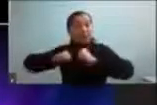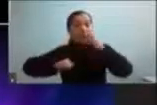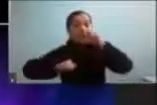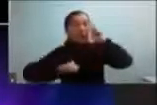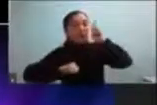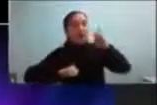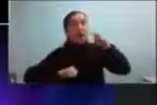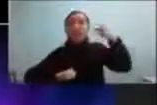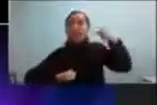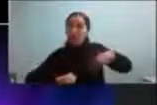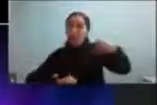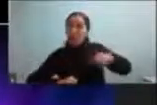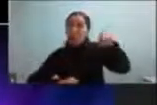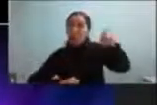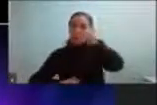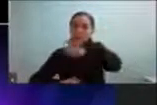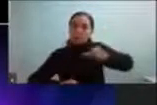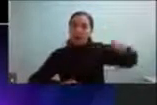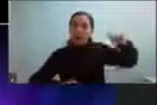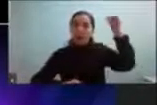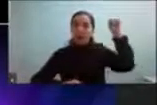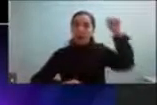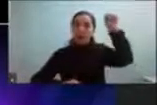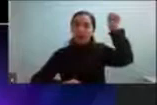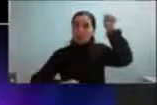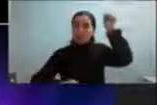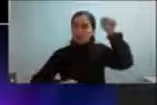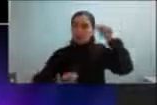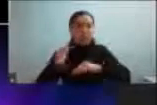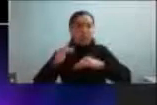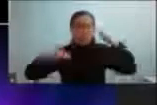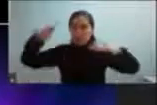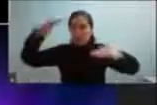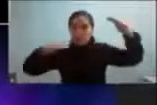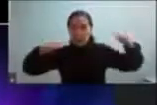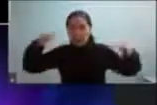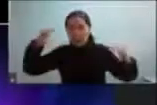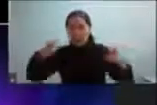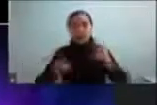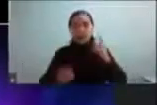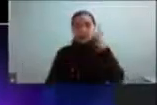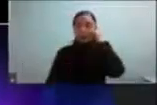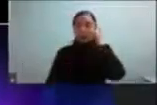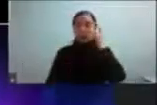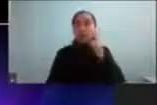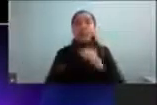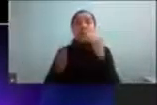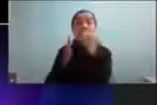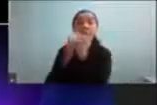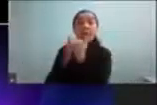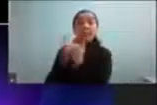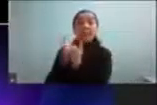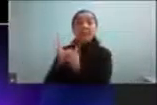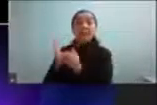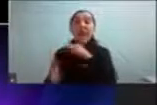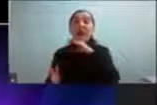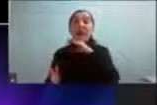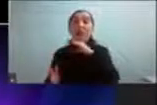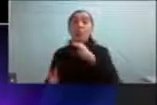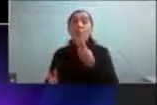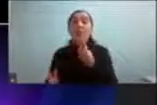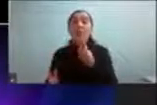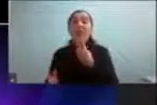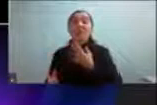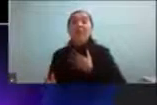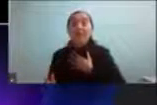autistas de todos los niveles de funcionamiento a nivel cognitivo y planificar la vida adulta y proyectar no llegar